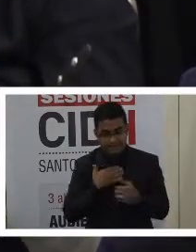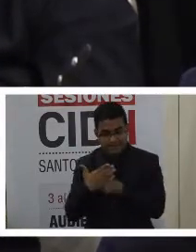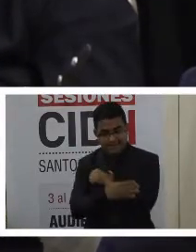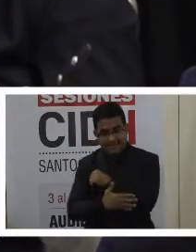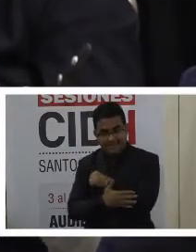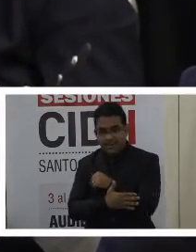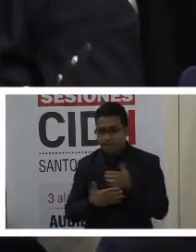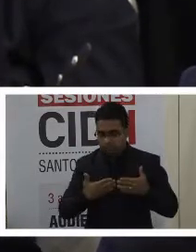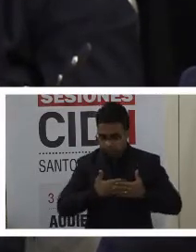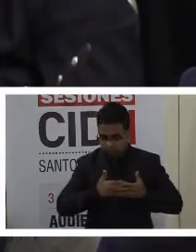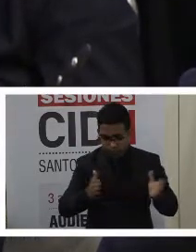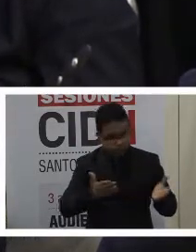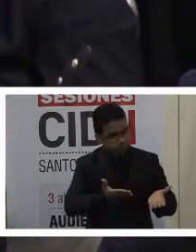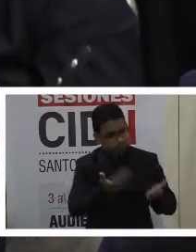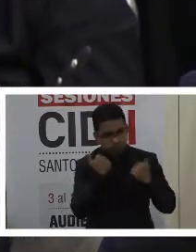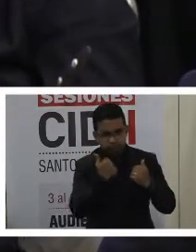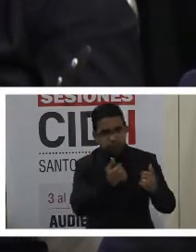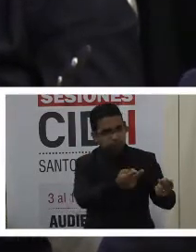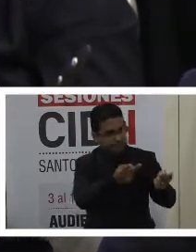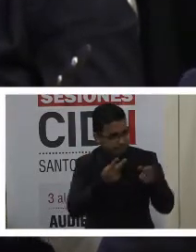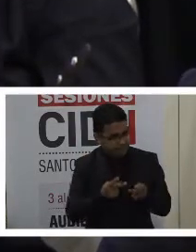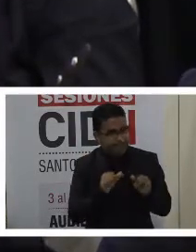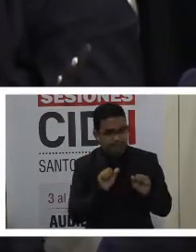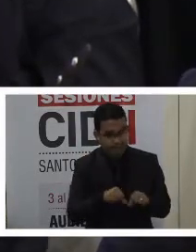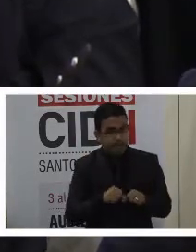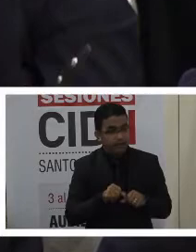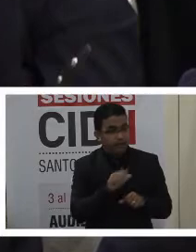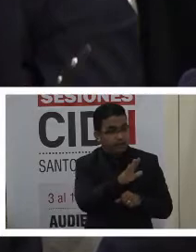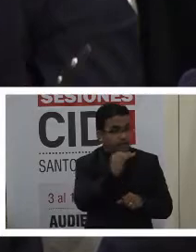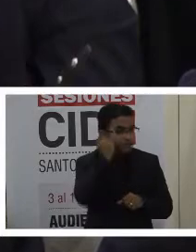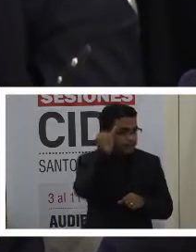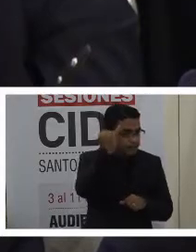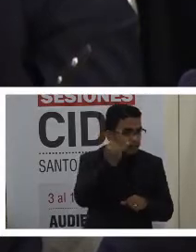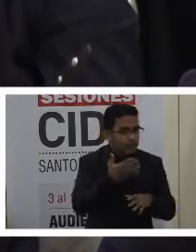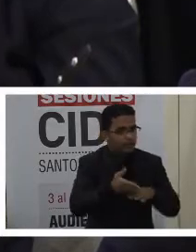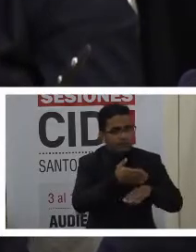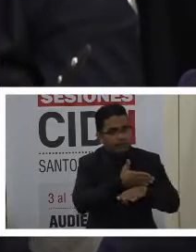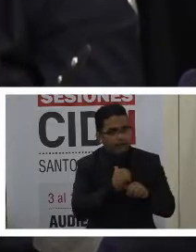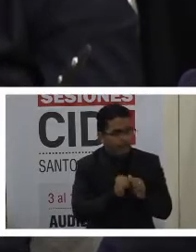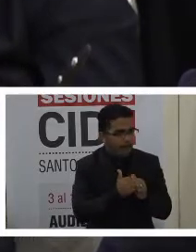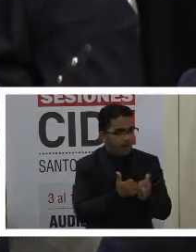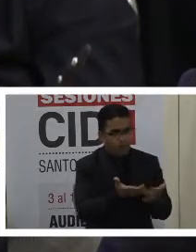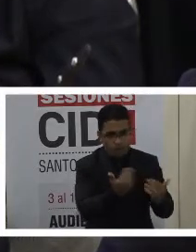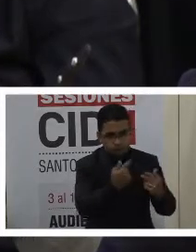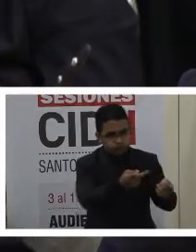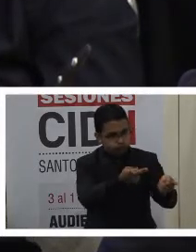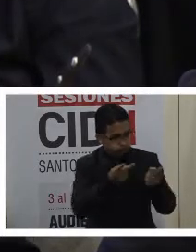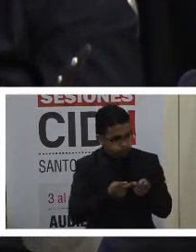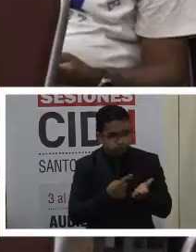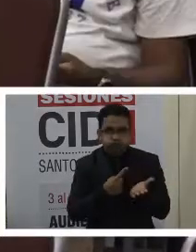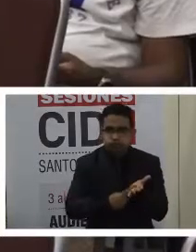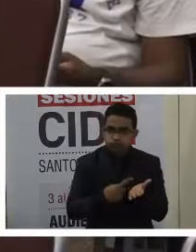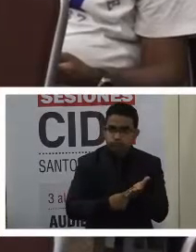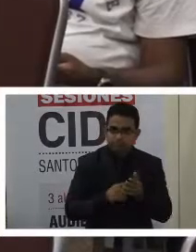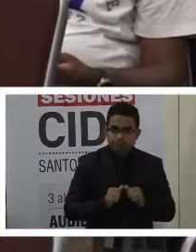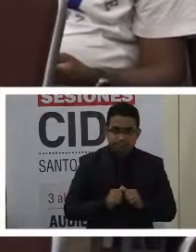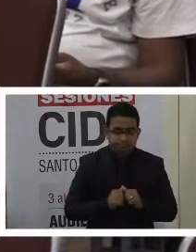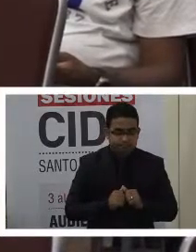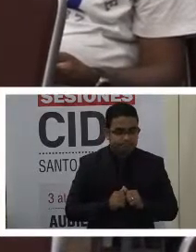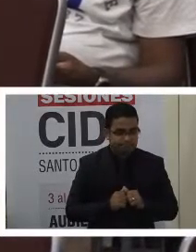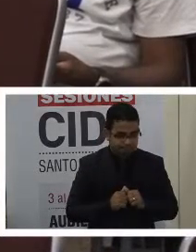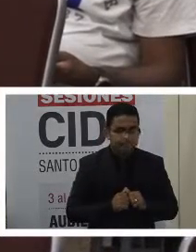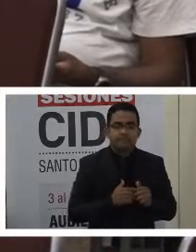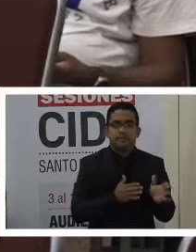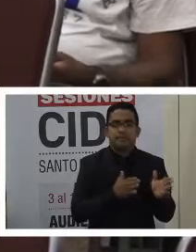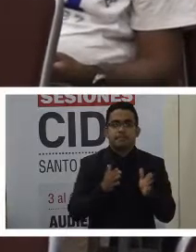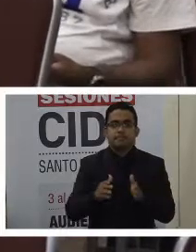puertas están abiertas para recibir sus planteamientos, sus propuestas. Algunos temas que se han planteado y otros que